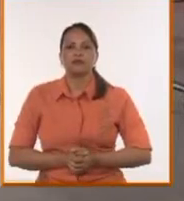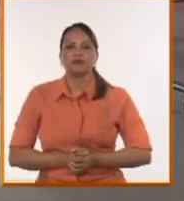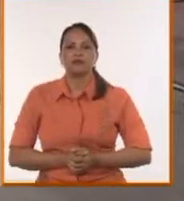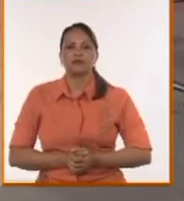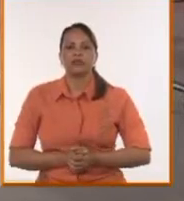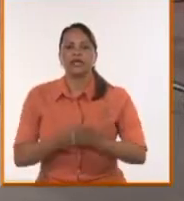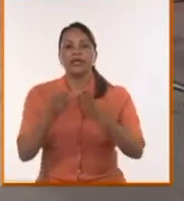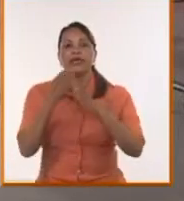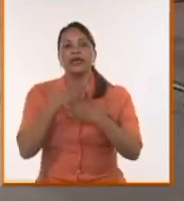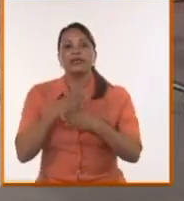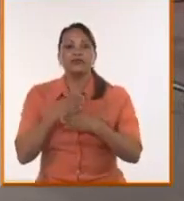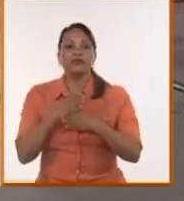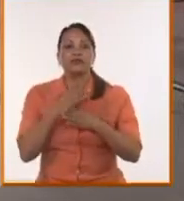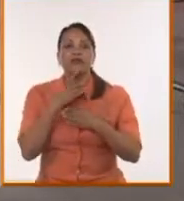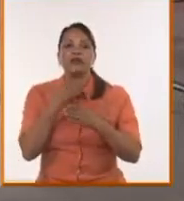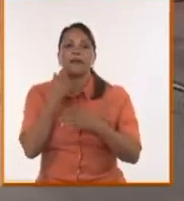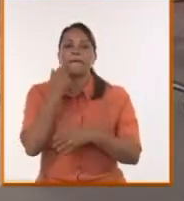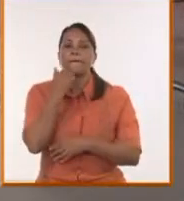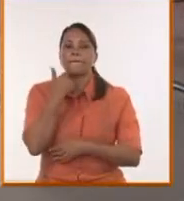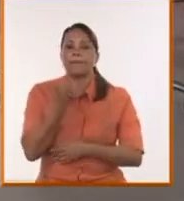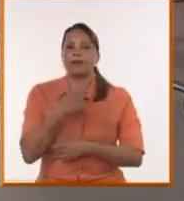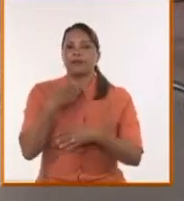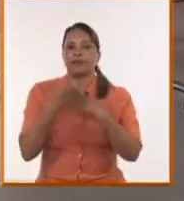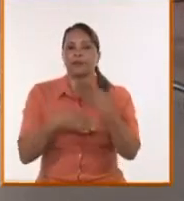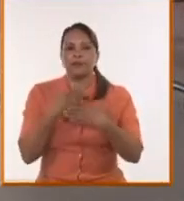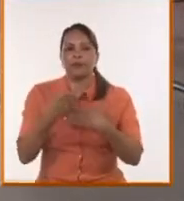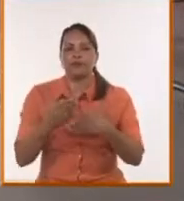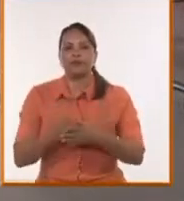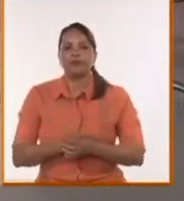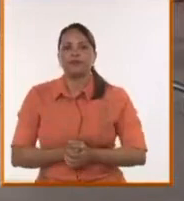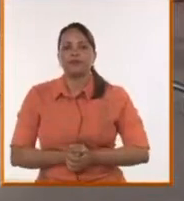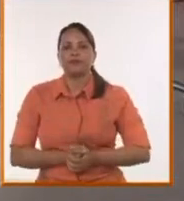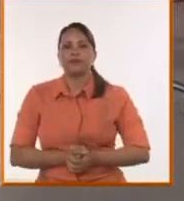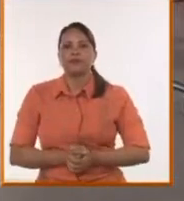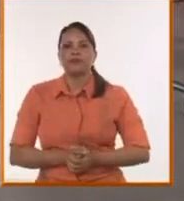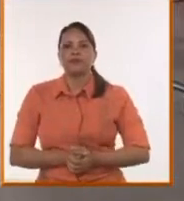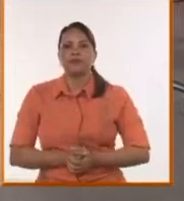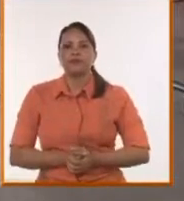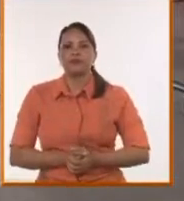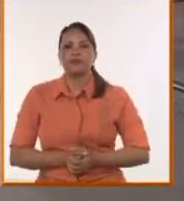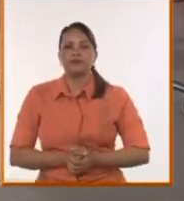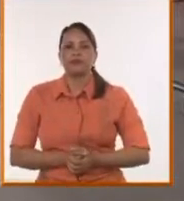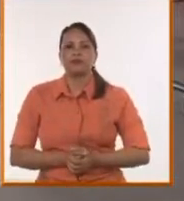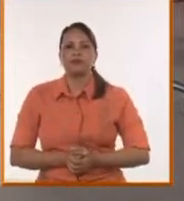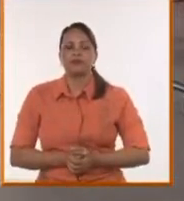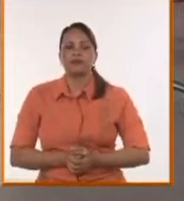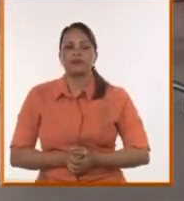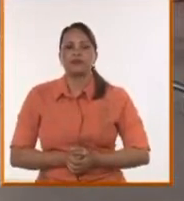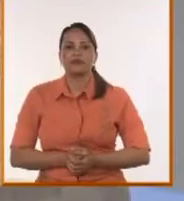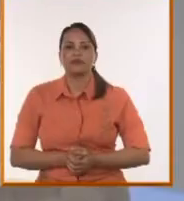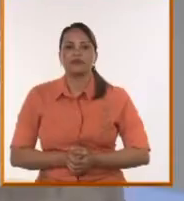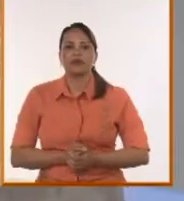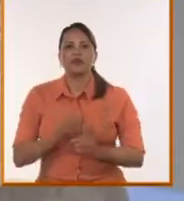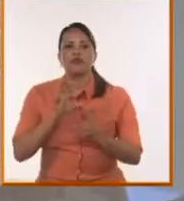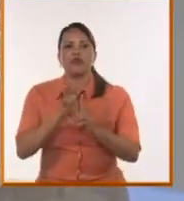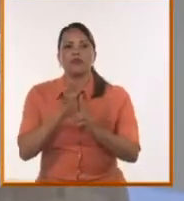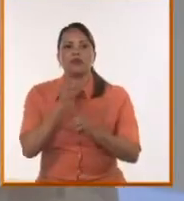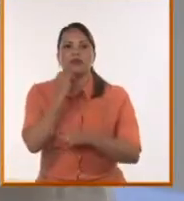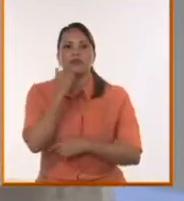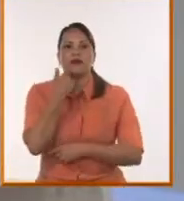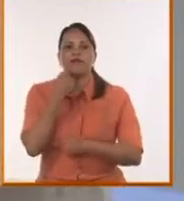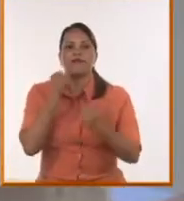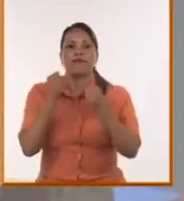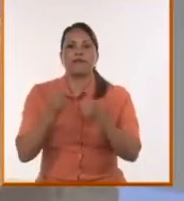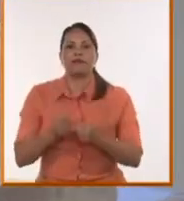significa entonces que vamos a estar mucho más amenazados desde el sur del río Bravo hasta la Patagonia. Vamos a tener una amenaza cada vez más fuerte. Lula tratando de